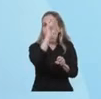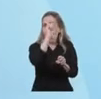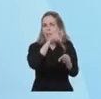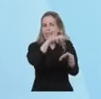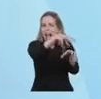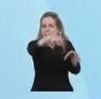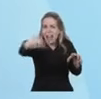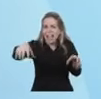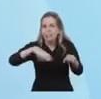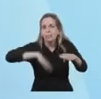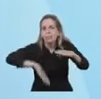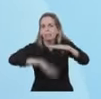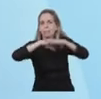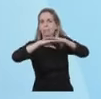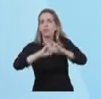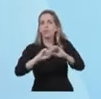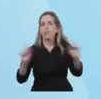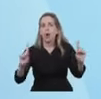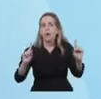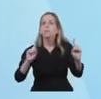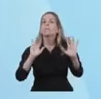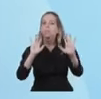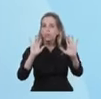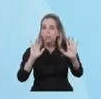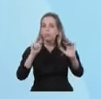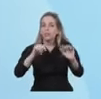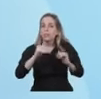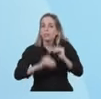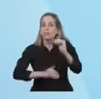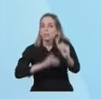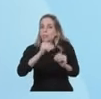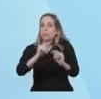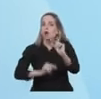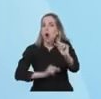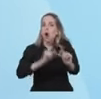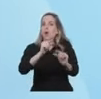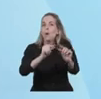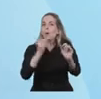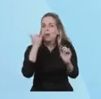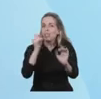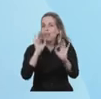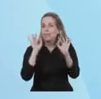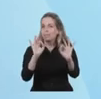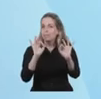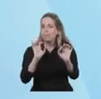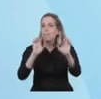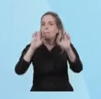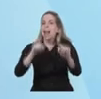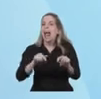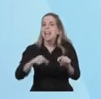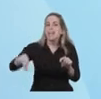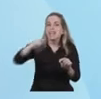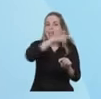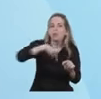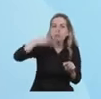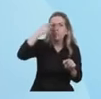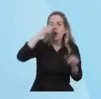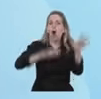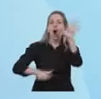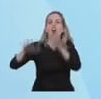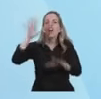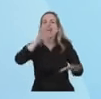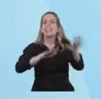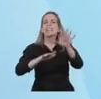avances nos permiten anunciar el plan que hemos elaborado para recuperar actividades de manera